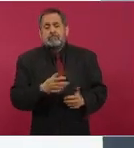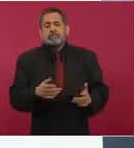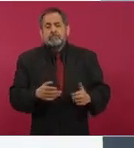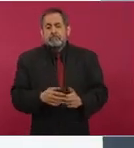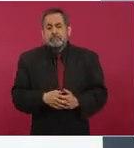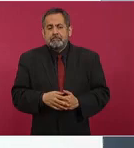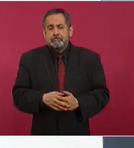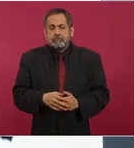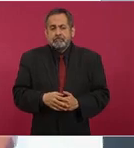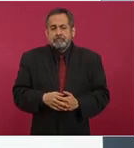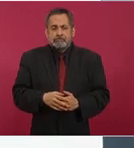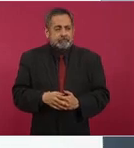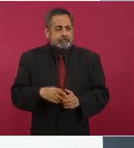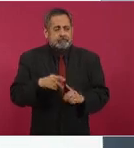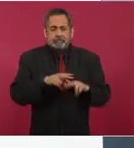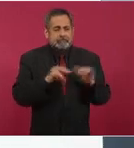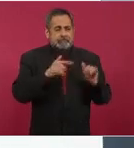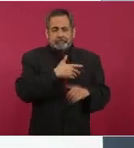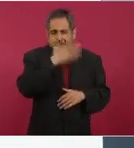ni saben esto.